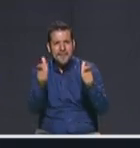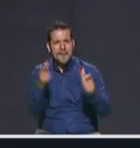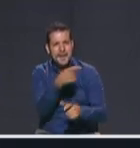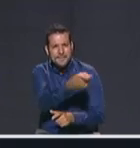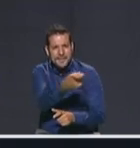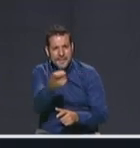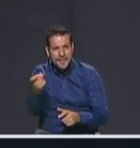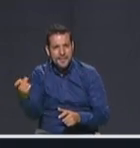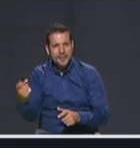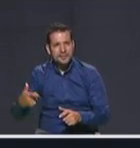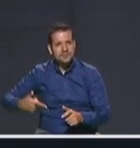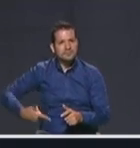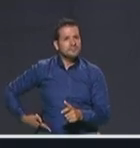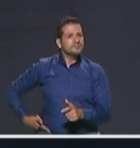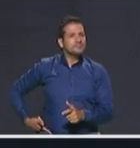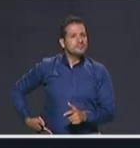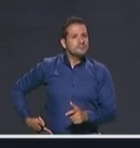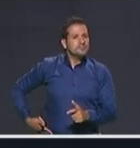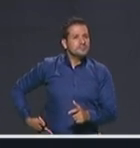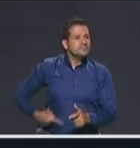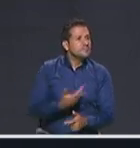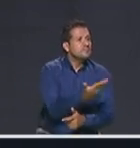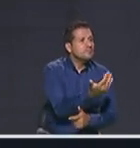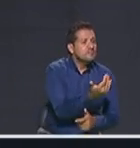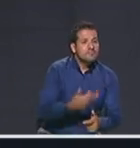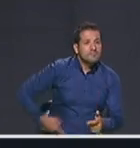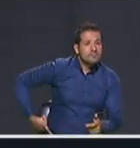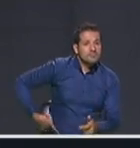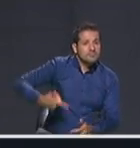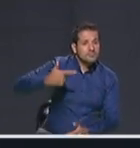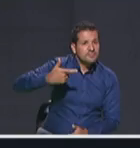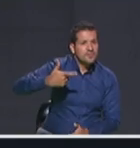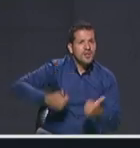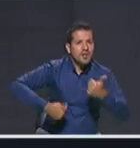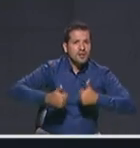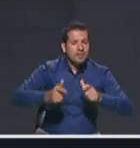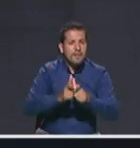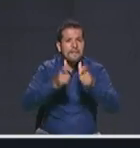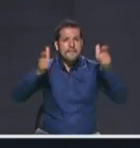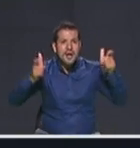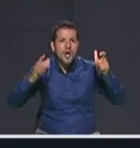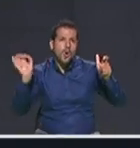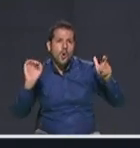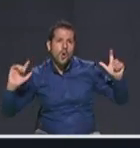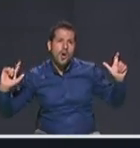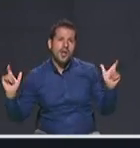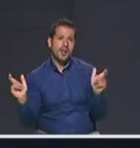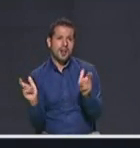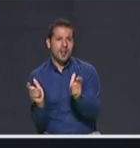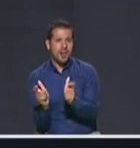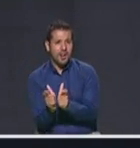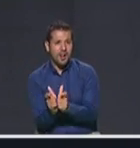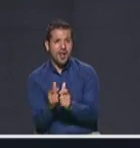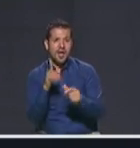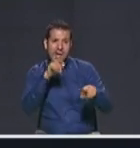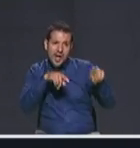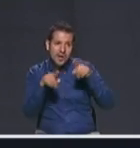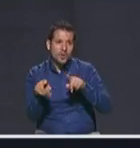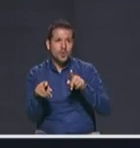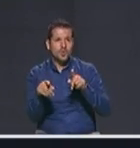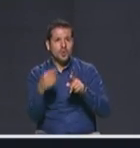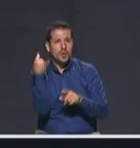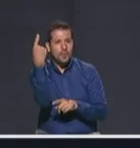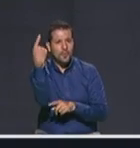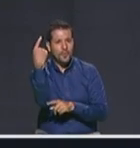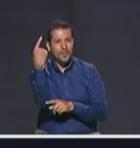fleteos ha aumentado, el número de extorsiones, de robos en la calle ha aumentado en la ciudad. Algunos van a decir entonces que hay acabar la política de seguridad